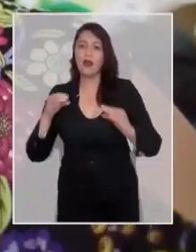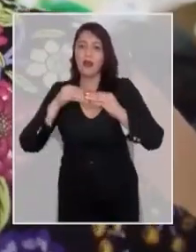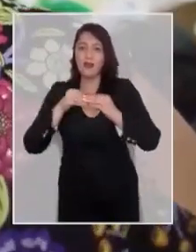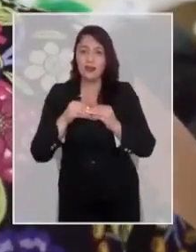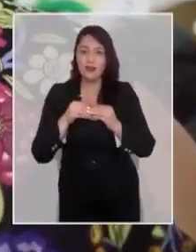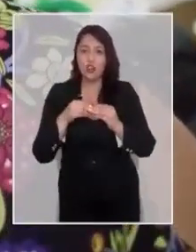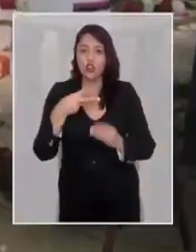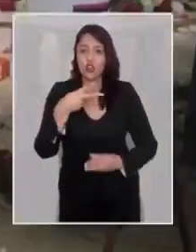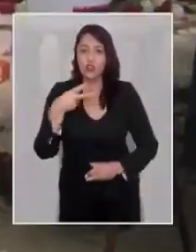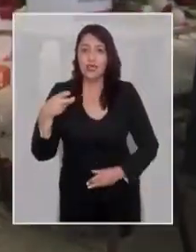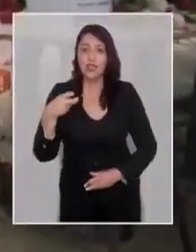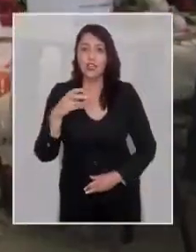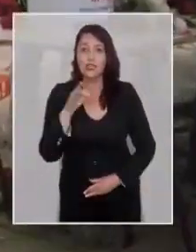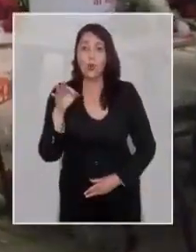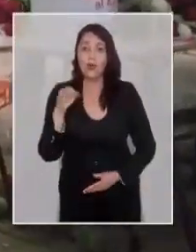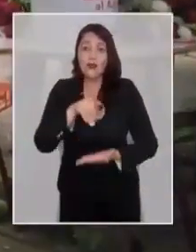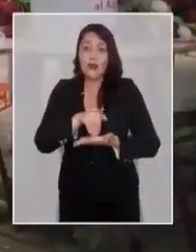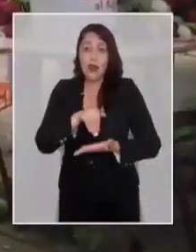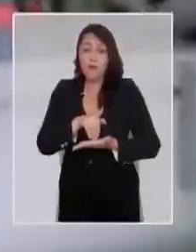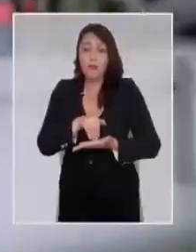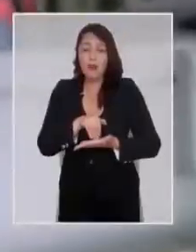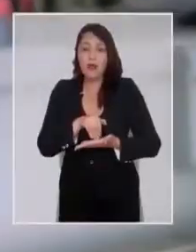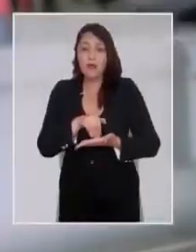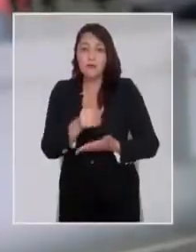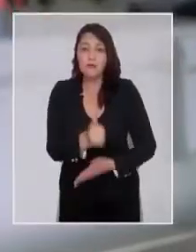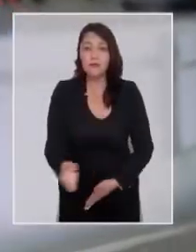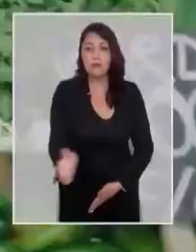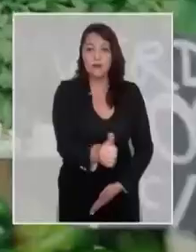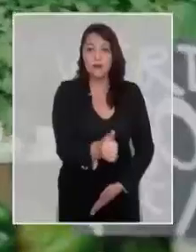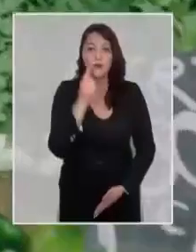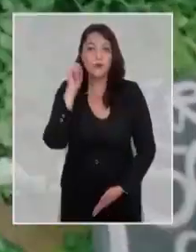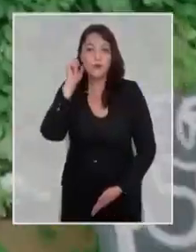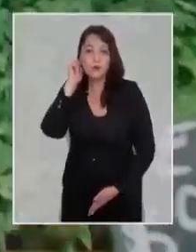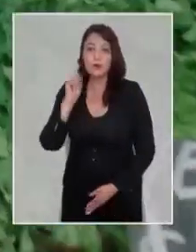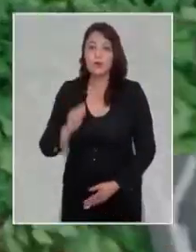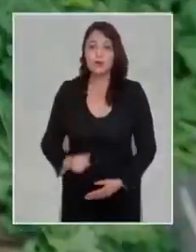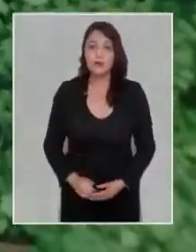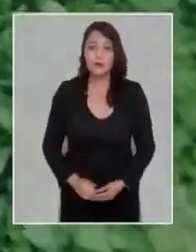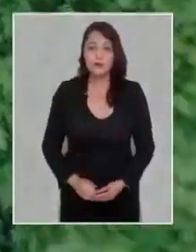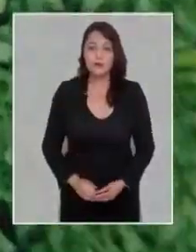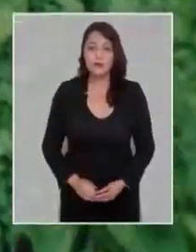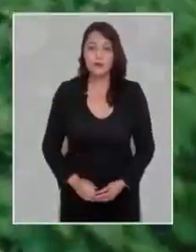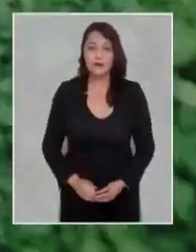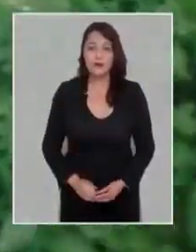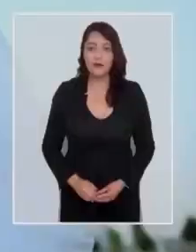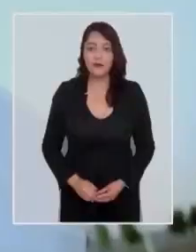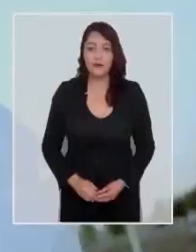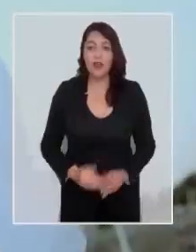digna, añadiendo inmediatamente 250 mil pesos para todos y todas.